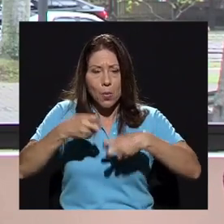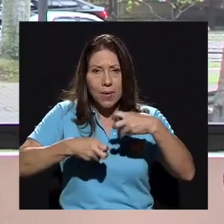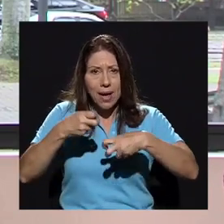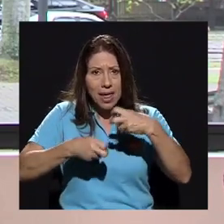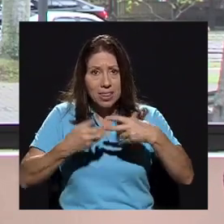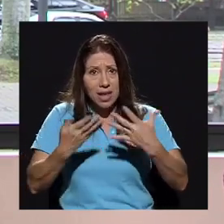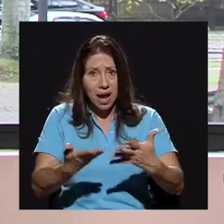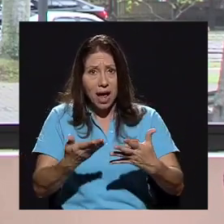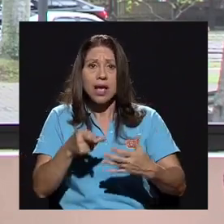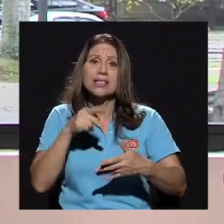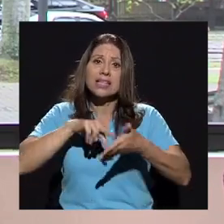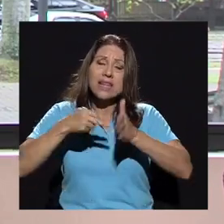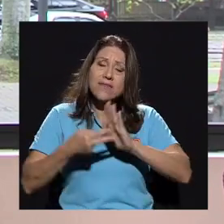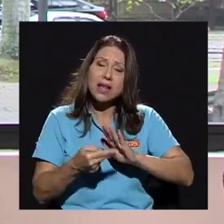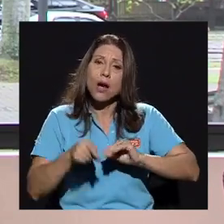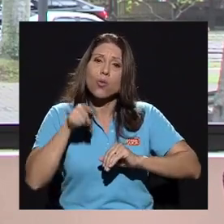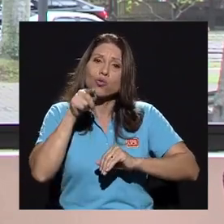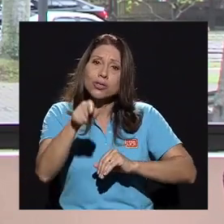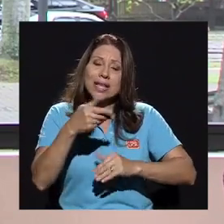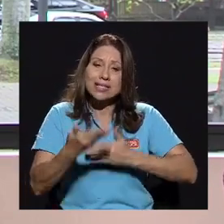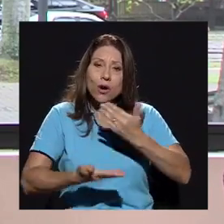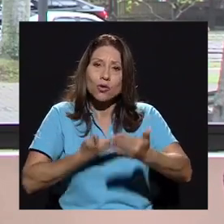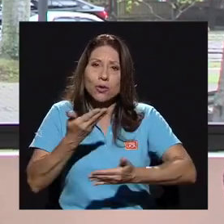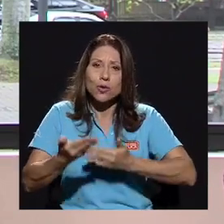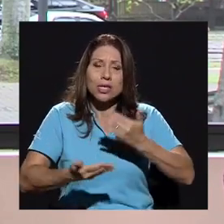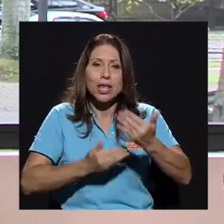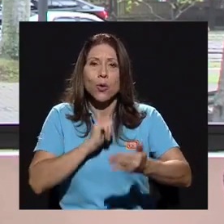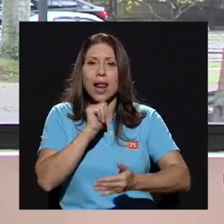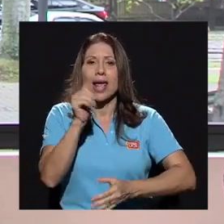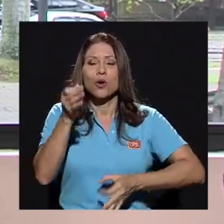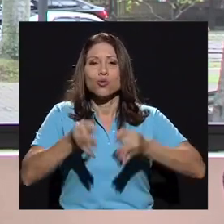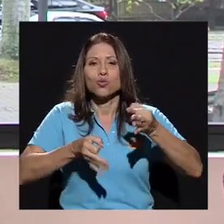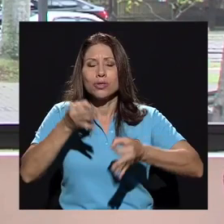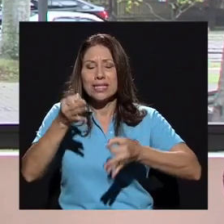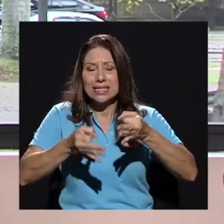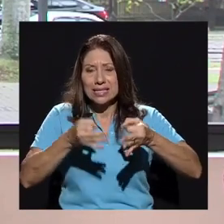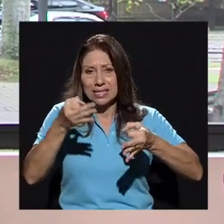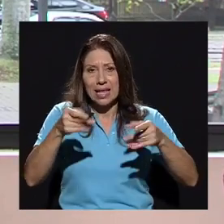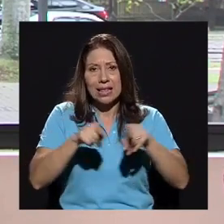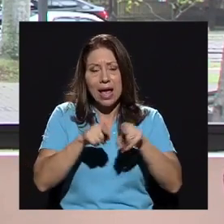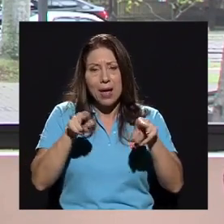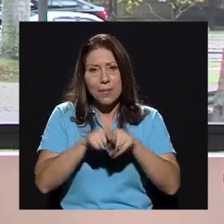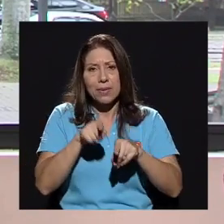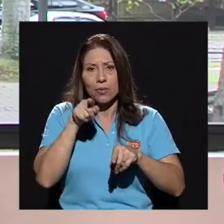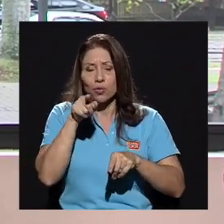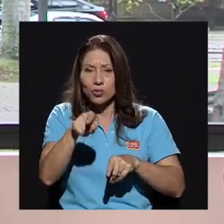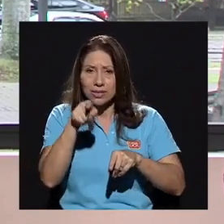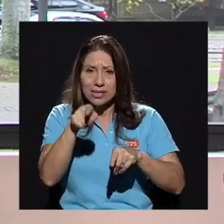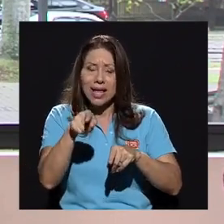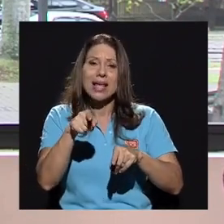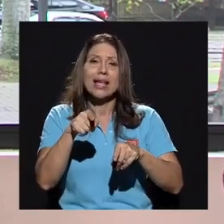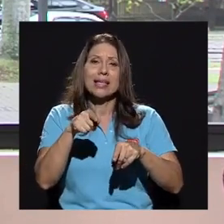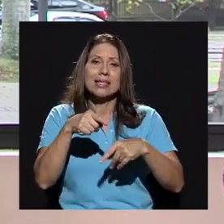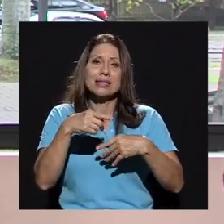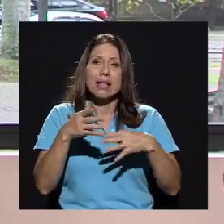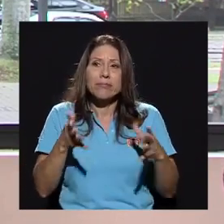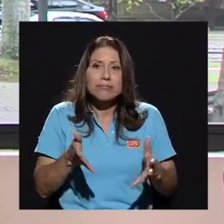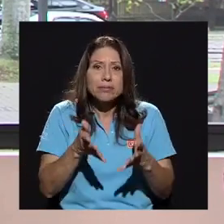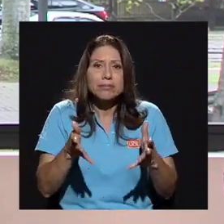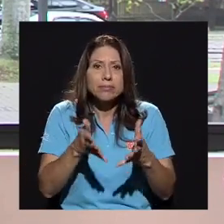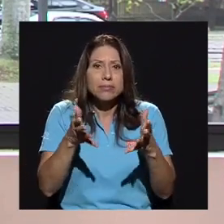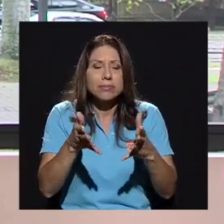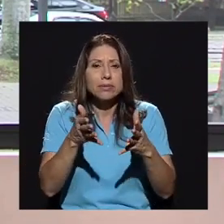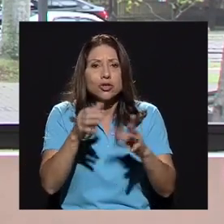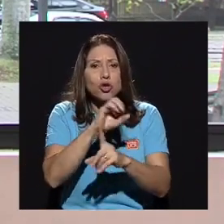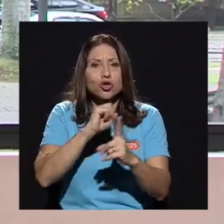que le aqueja, usted está contribuyendo a la injusticia en todas sus facetas y a que aumente lo que viene a ser